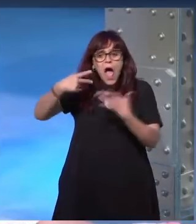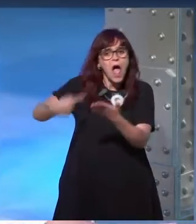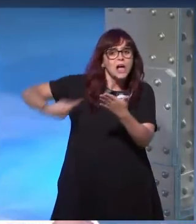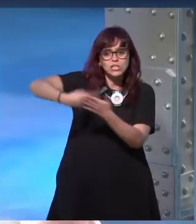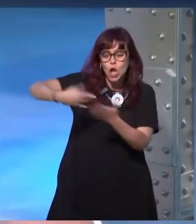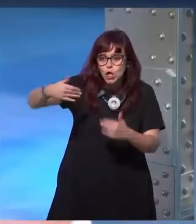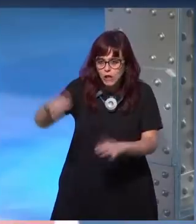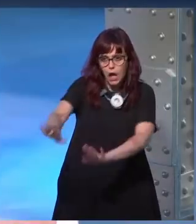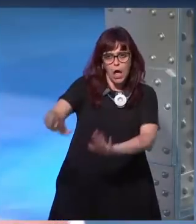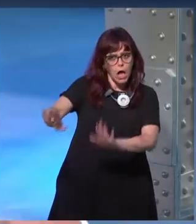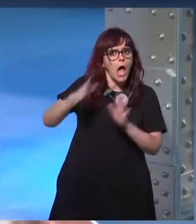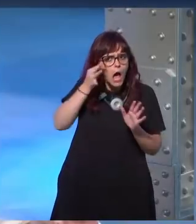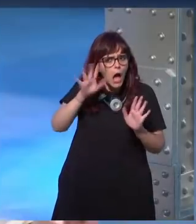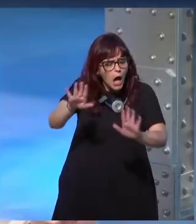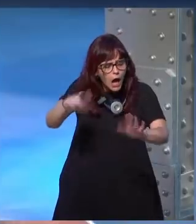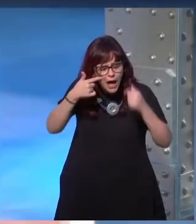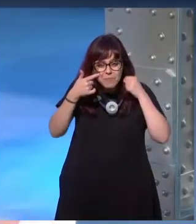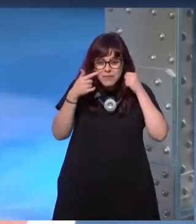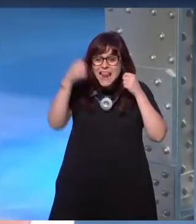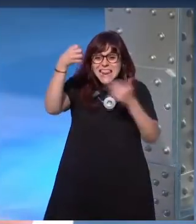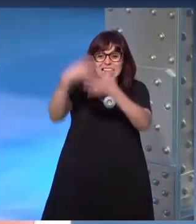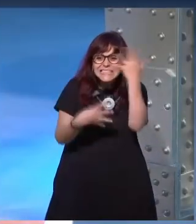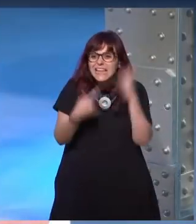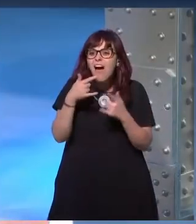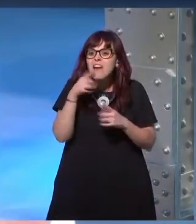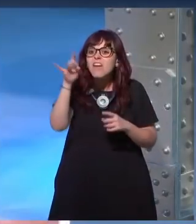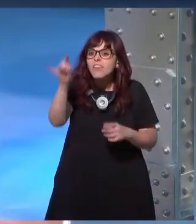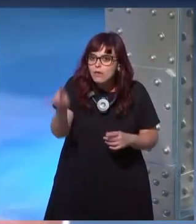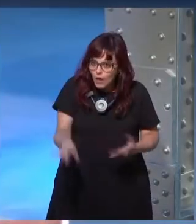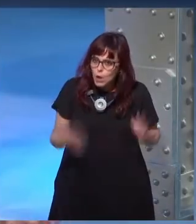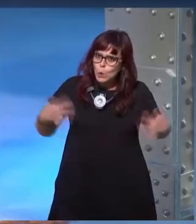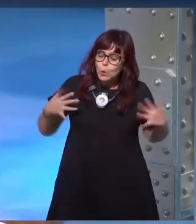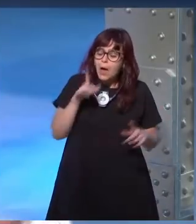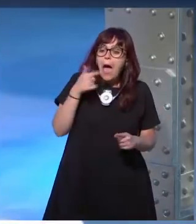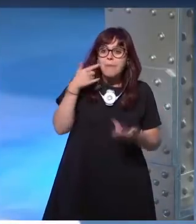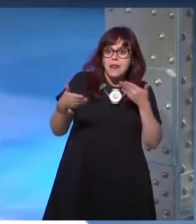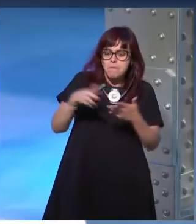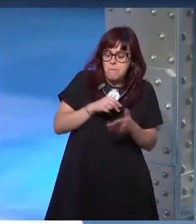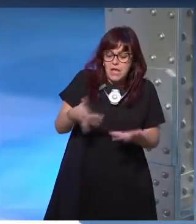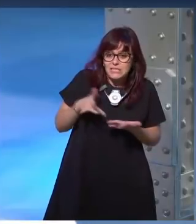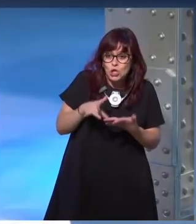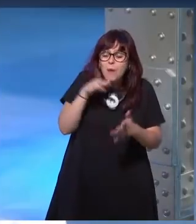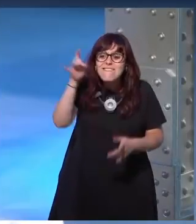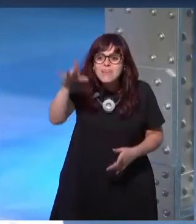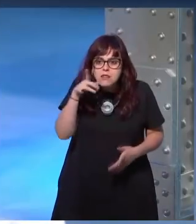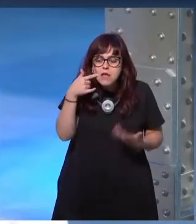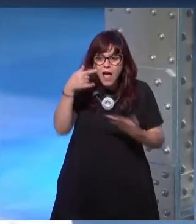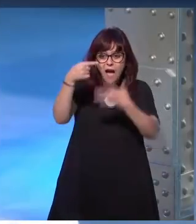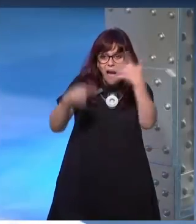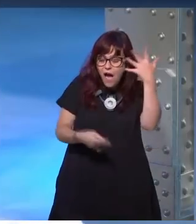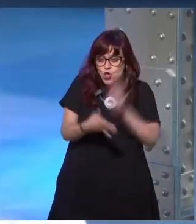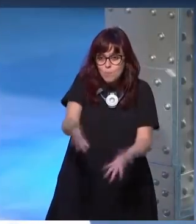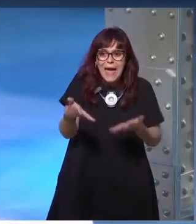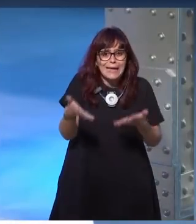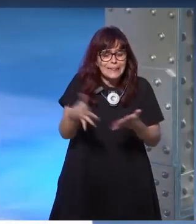tía tía vamos a ver tía mira la lista de novelas nominadas y dime realmente que me lo merecía fíjate donde estamos y estoy